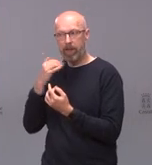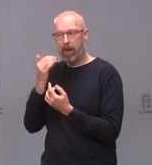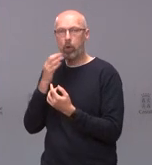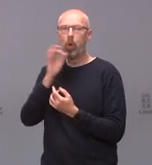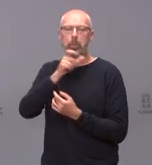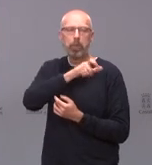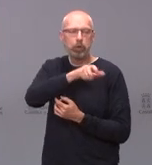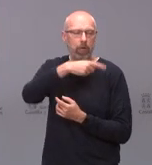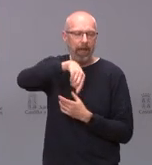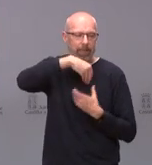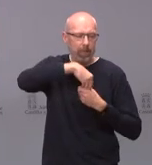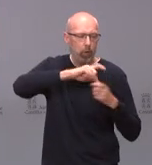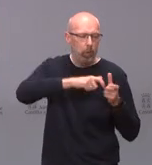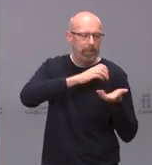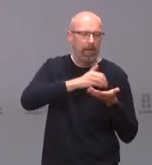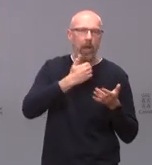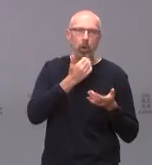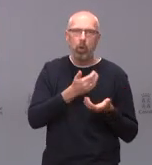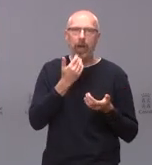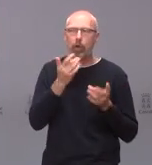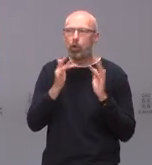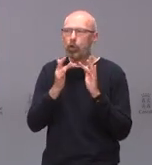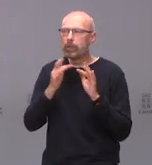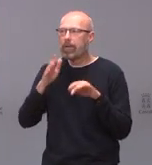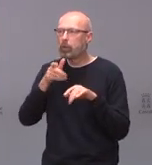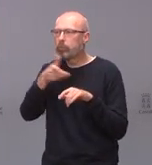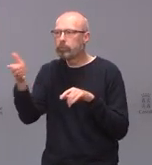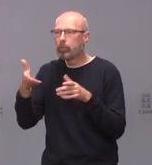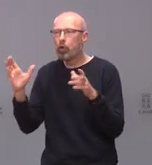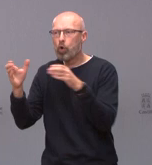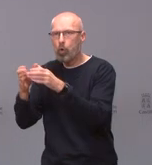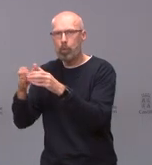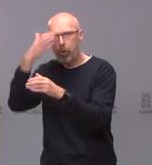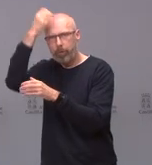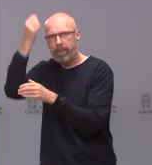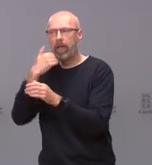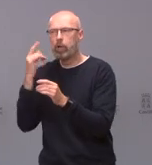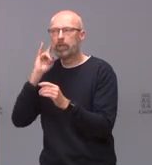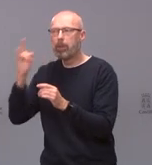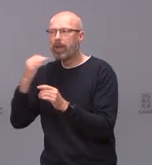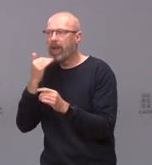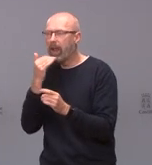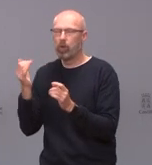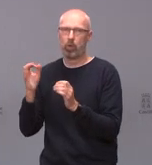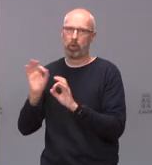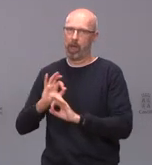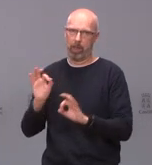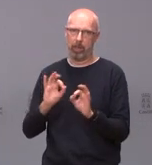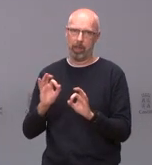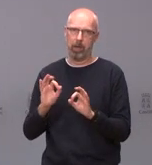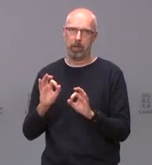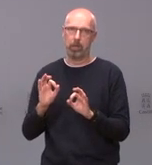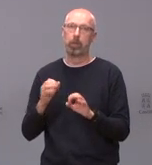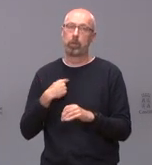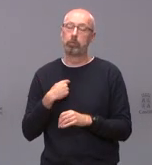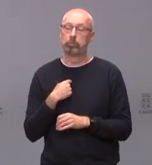con ninguna cofradía por tanto me gustaría que el partido